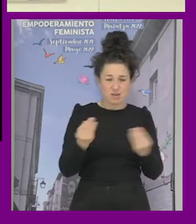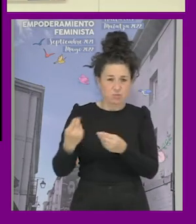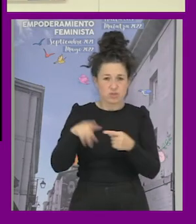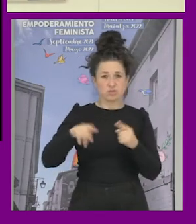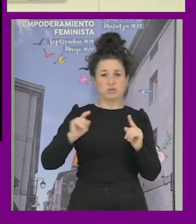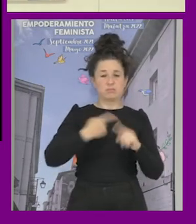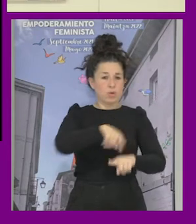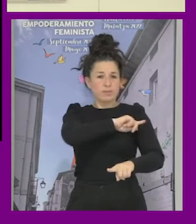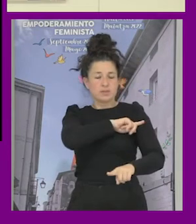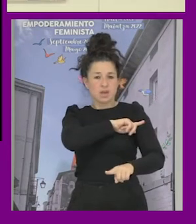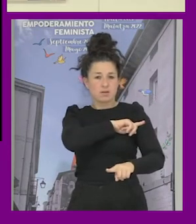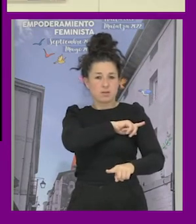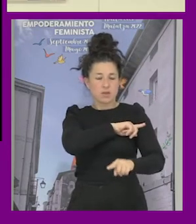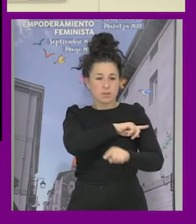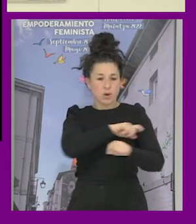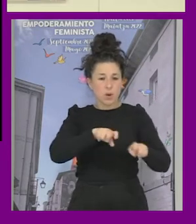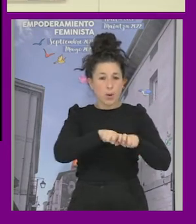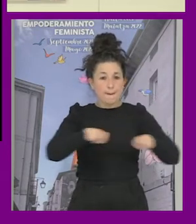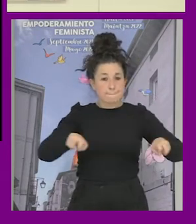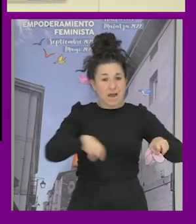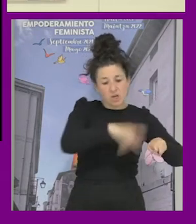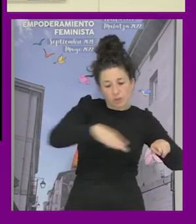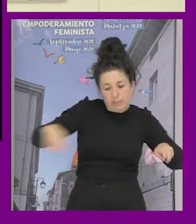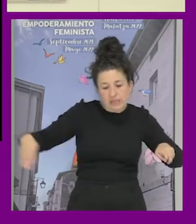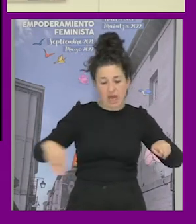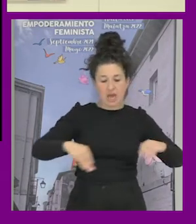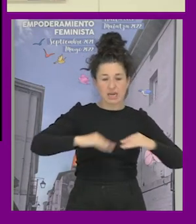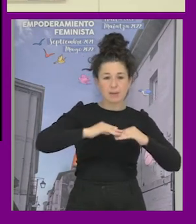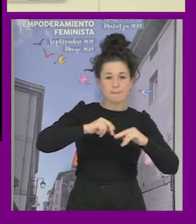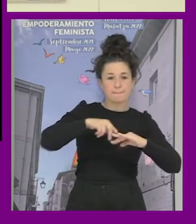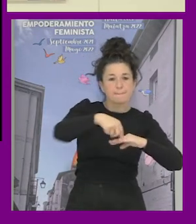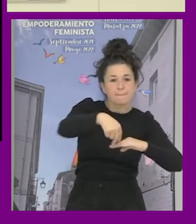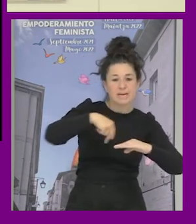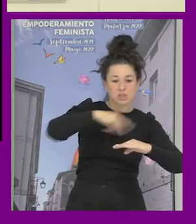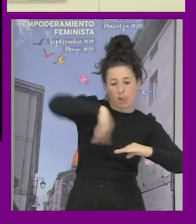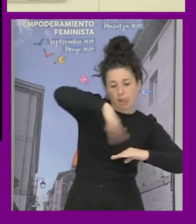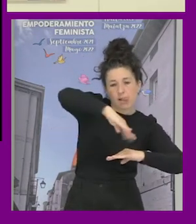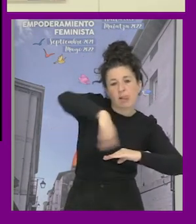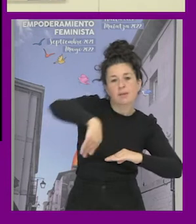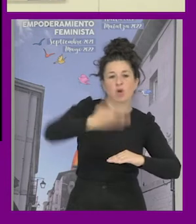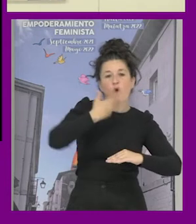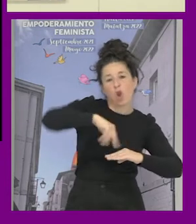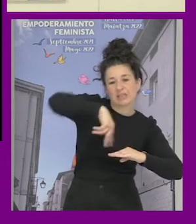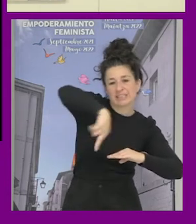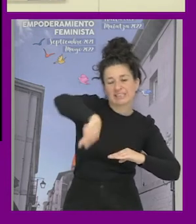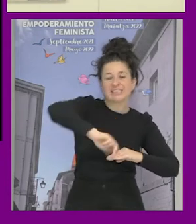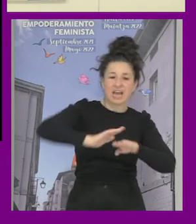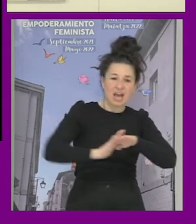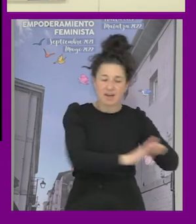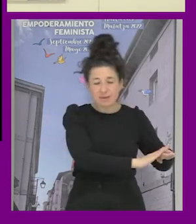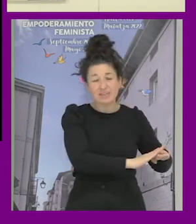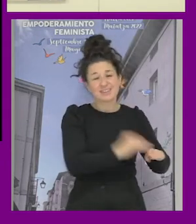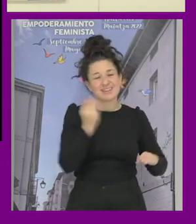y aparte de pintar bancos y pasos de peatones que estaría lo fácil en lo demás a veces creo que se perdieron